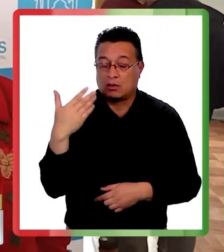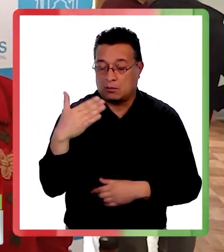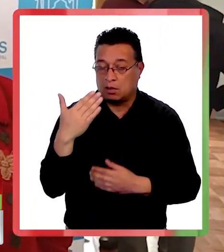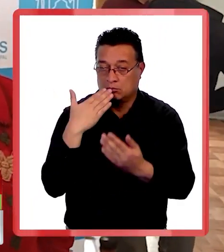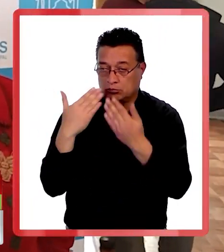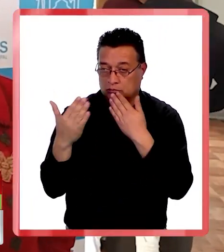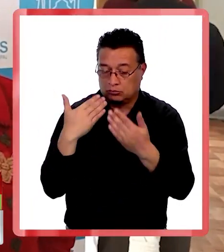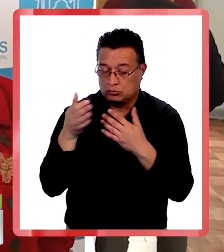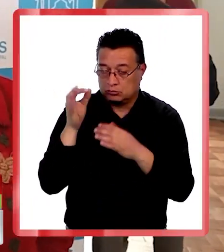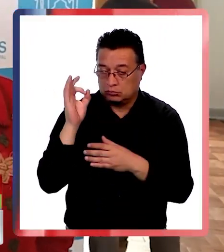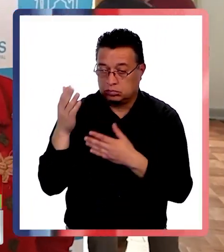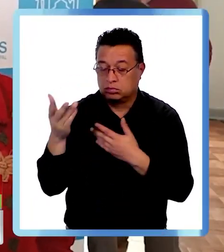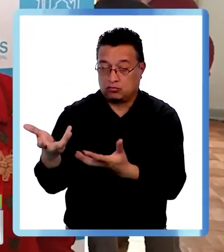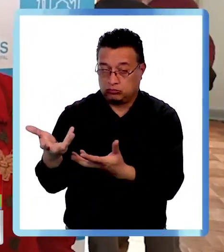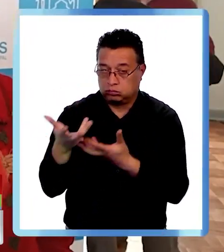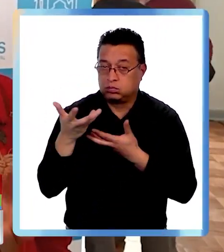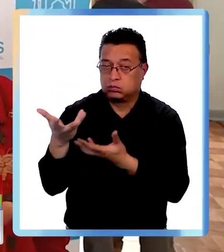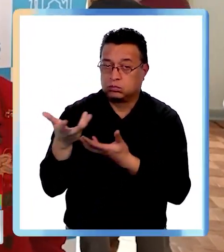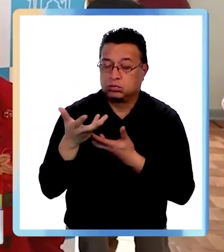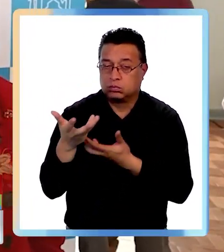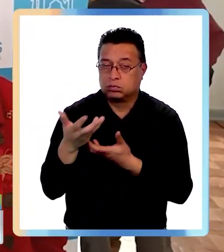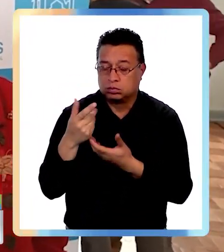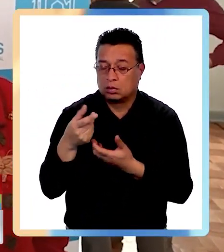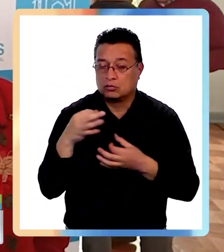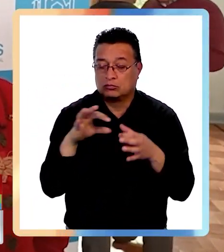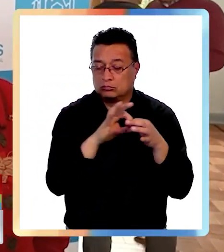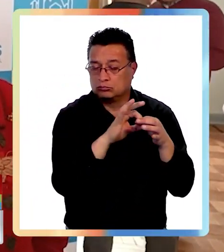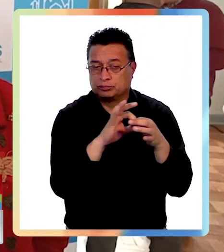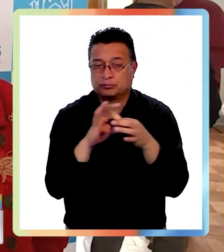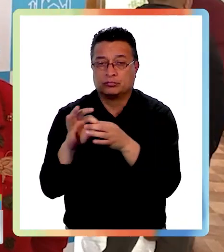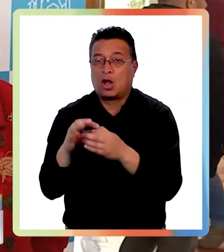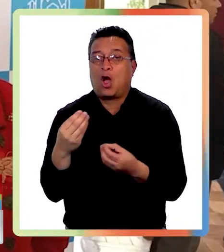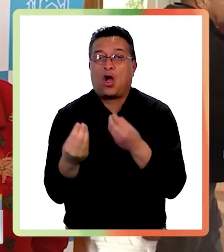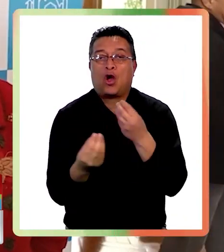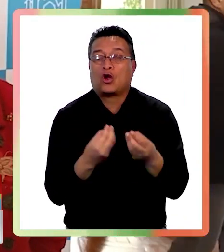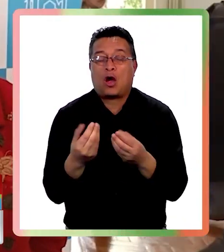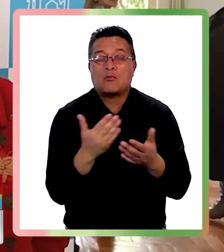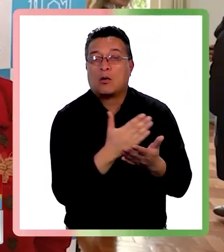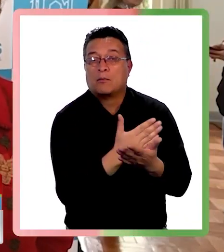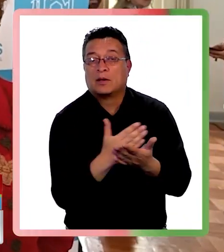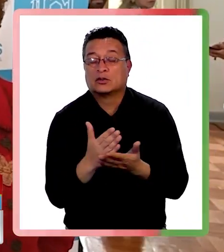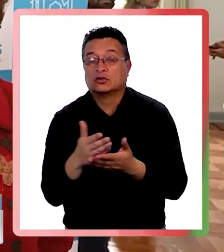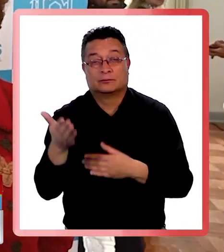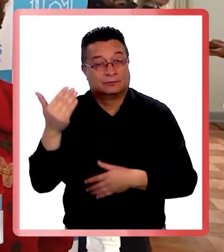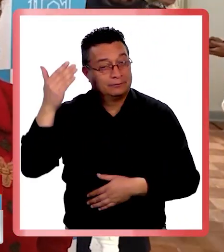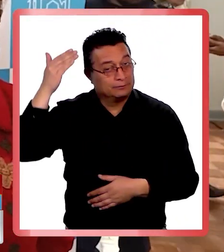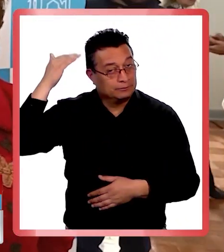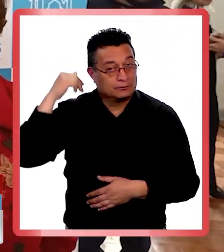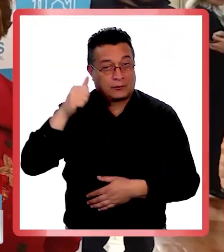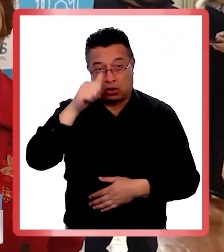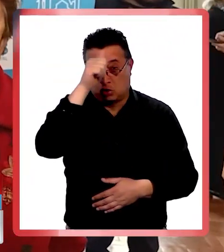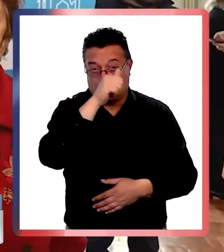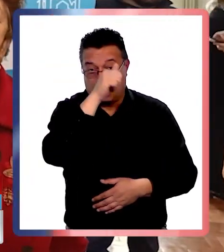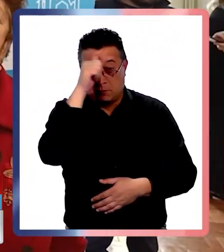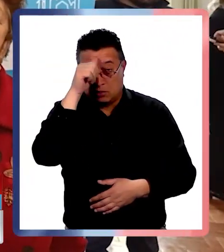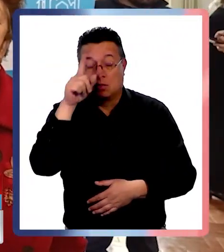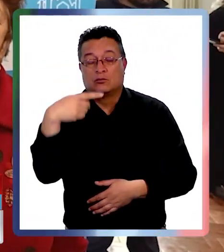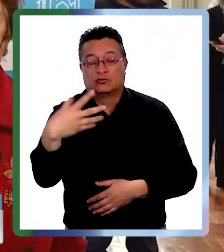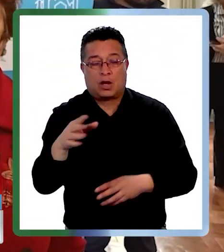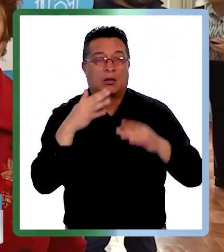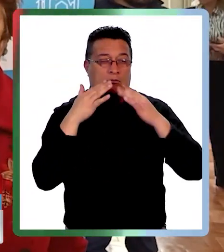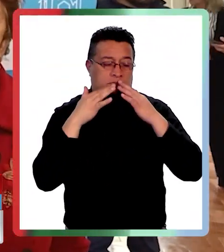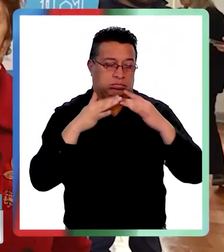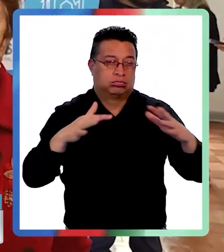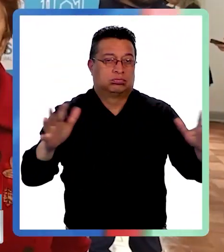nos expresó y nos relató los hechos como ocurrieron el pasado domingo y que fueron ampliamente